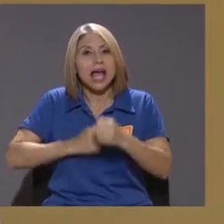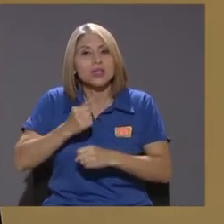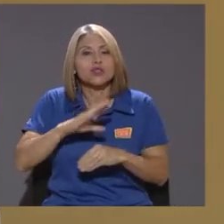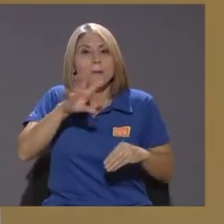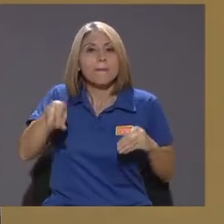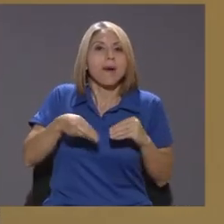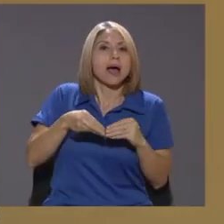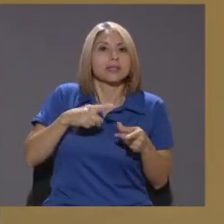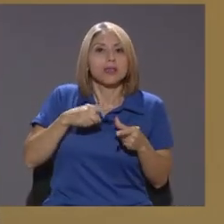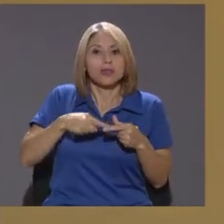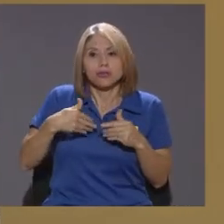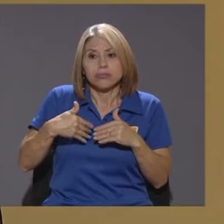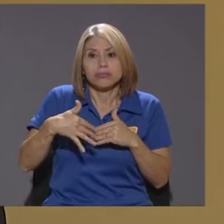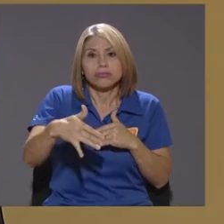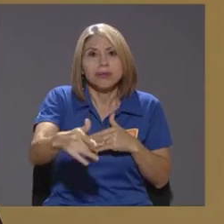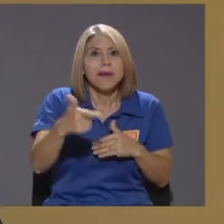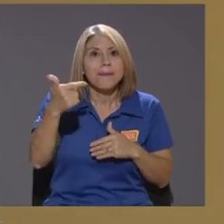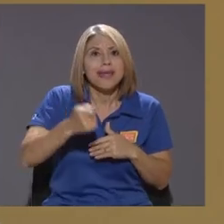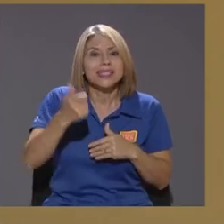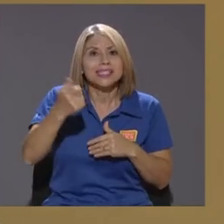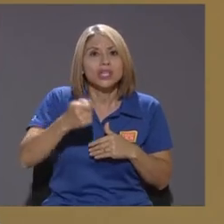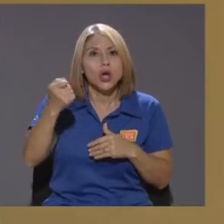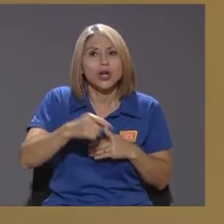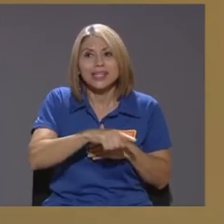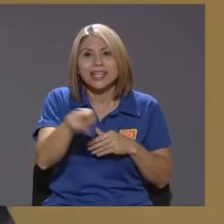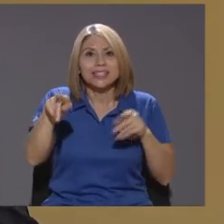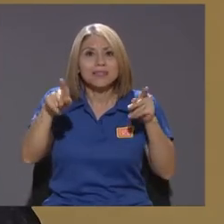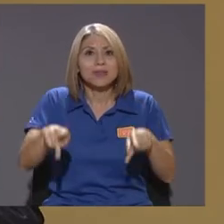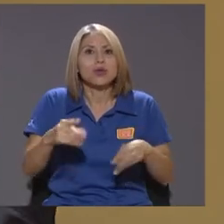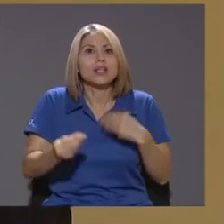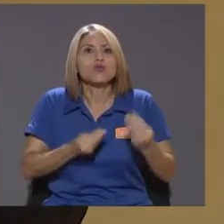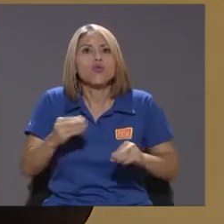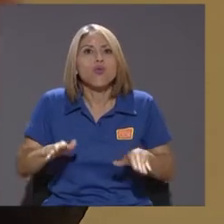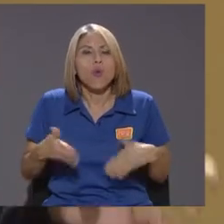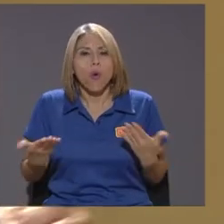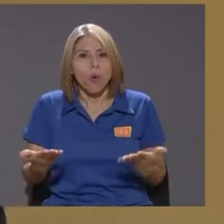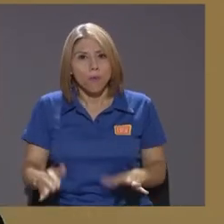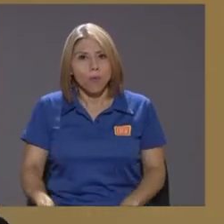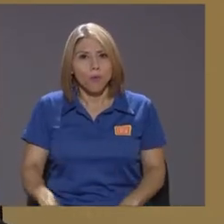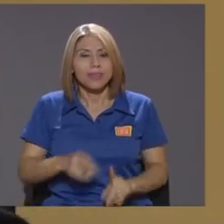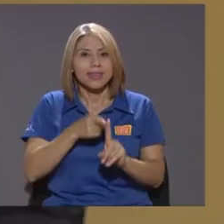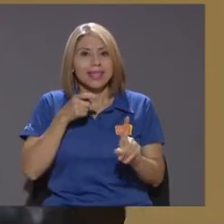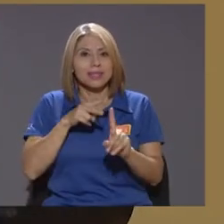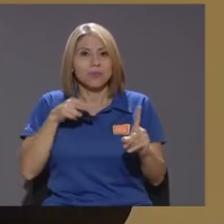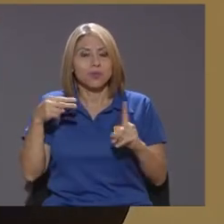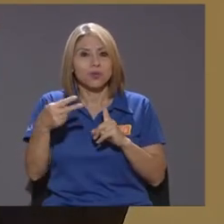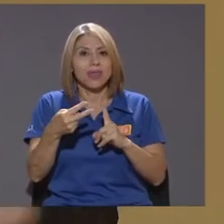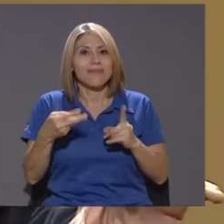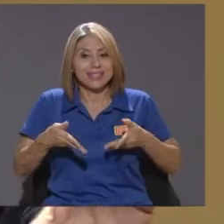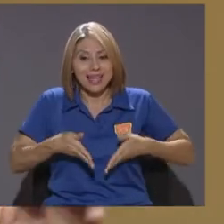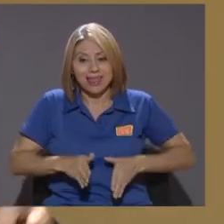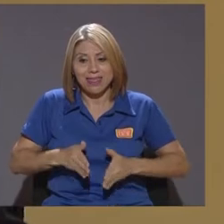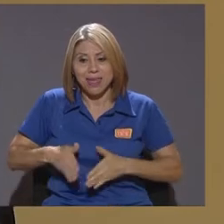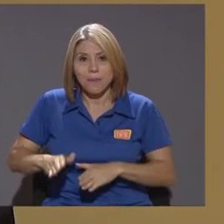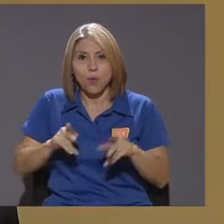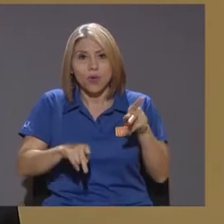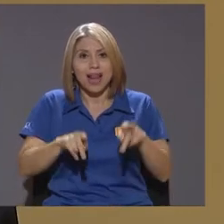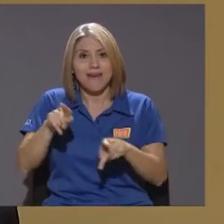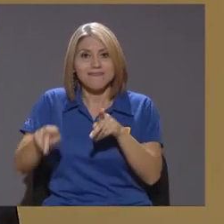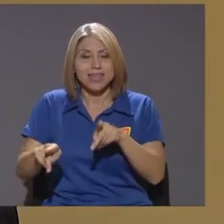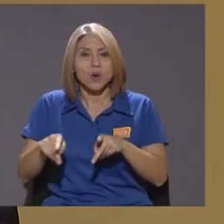vamos a hacer para financiar las pensiones de esas personas? ya sabiendo que desde el punto de vista demográfico están esos problemas que